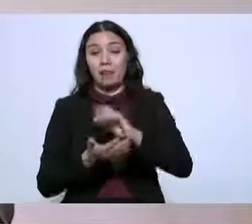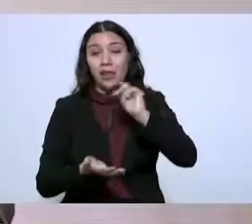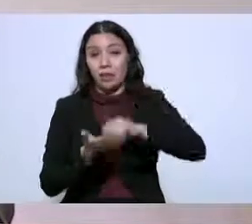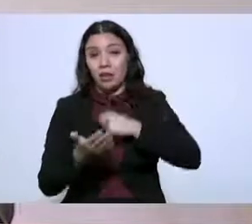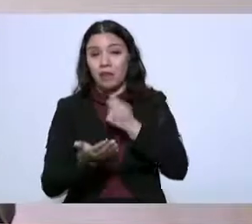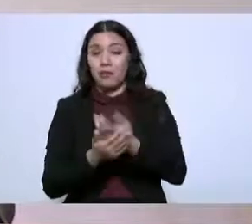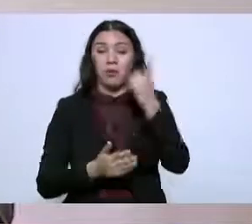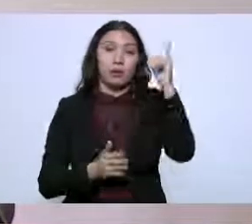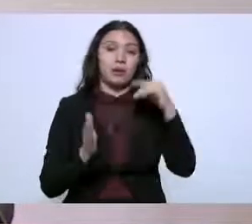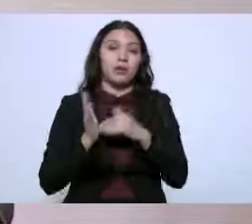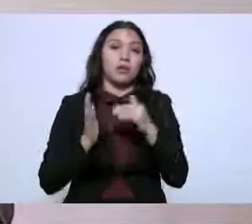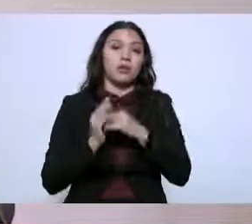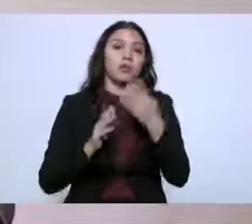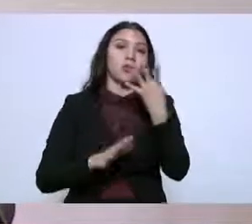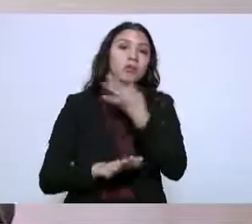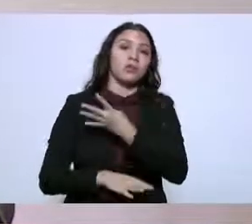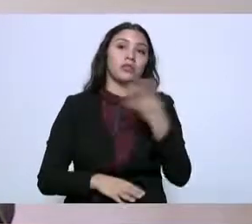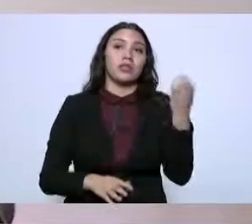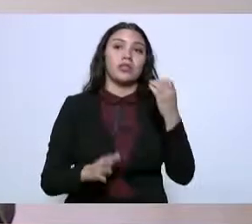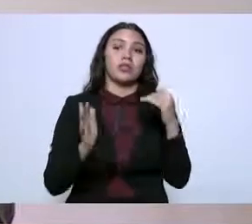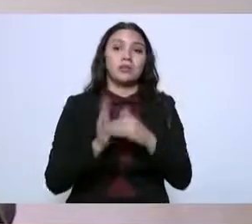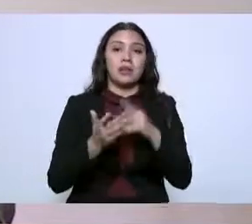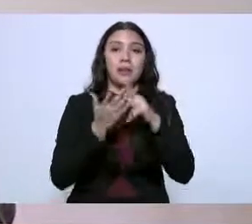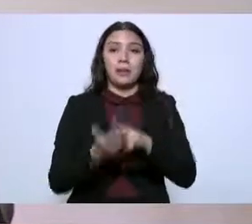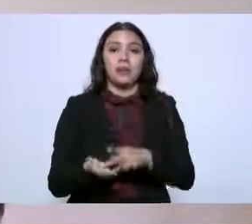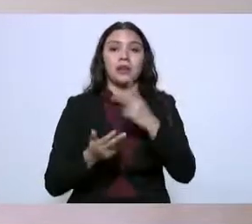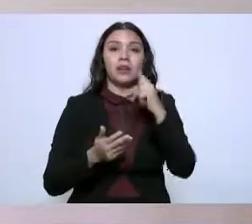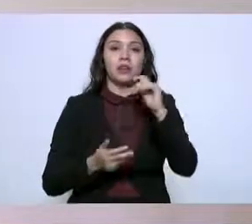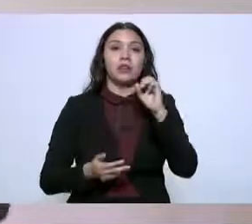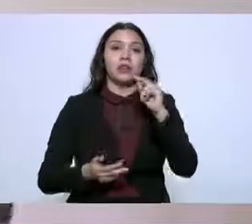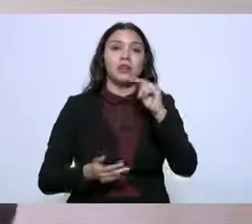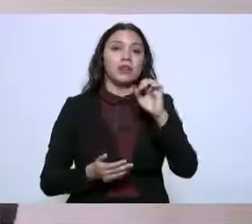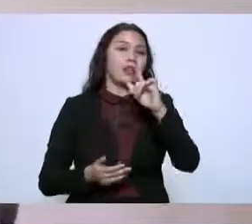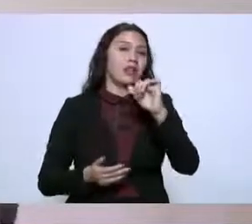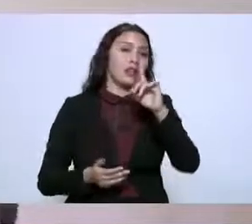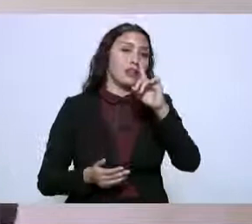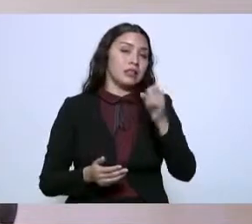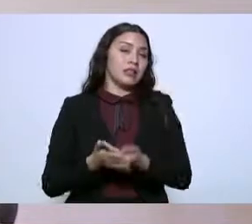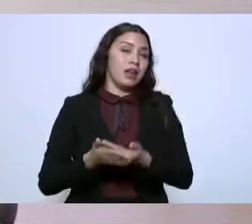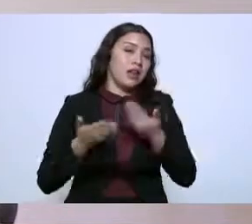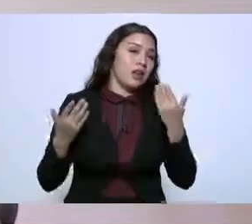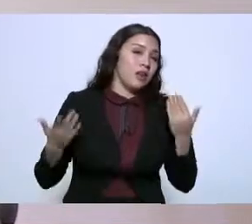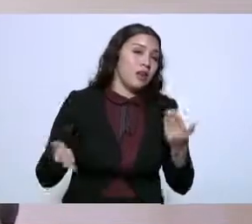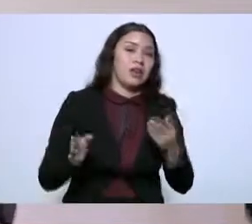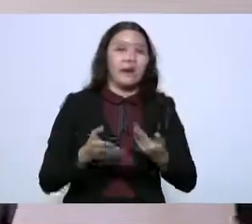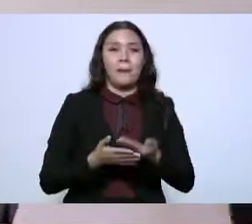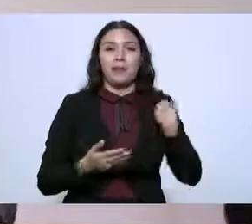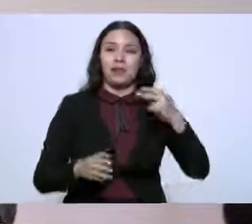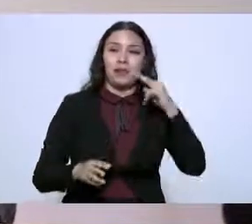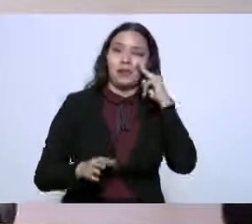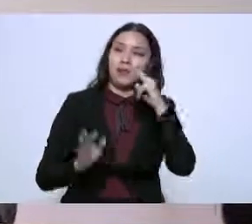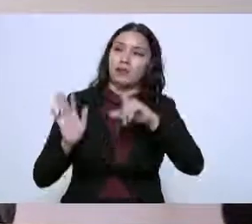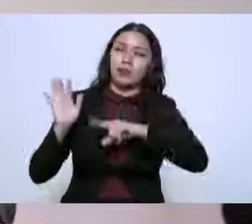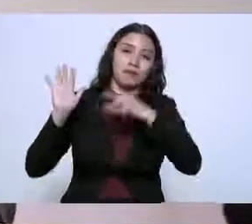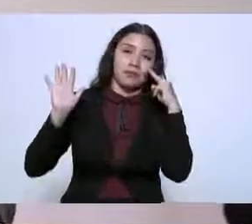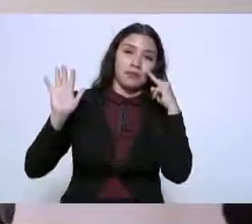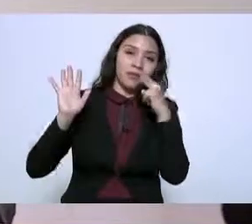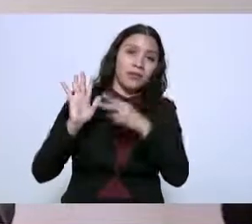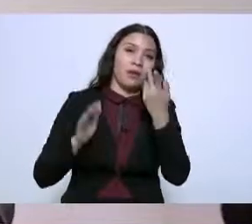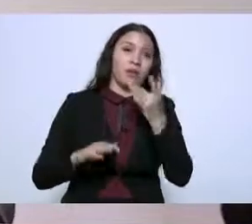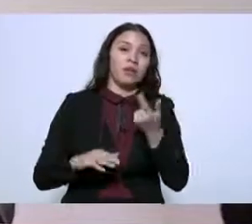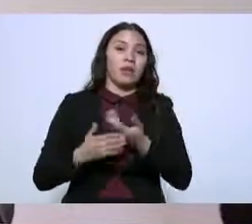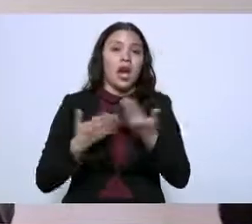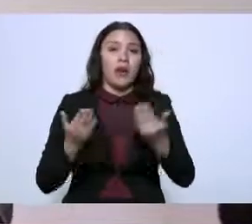cerca de un millón 400 mil toneladas. Ahora, como lo vimos también en una gráfica anterior, estamos alrededor de